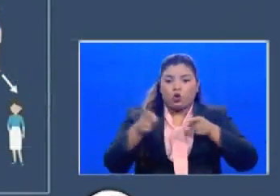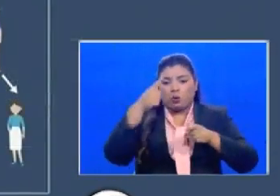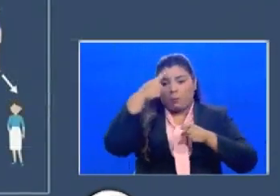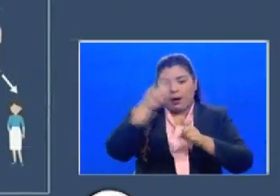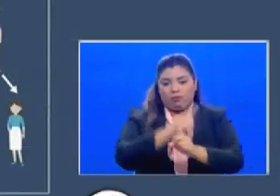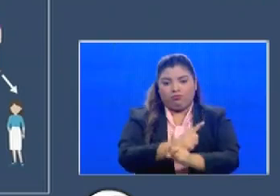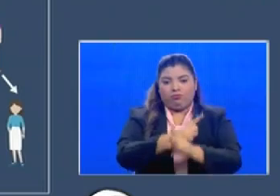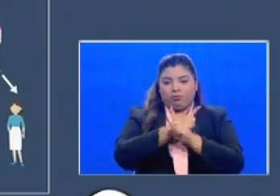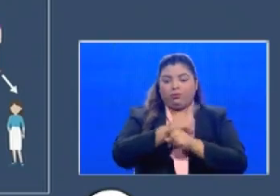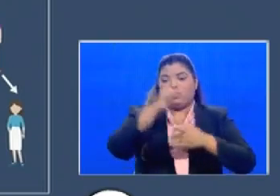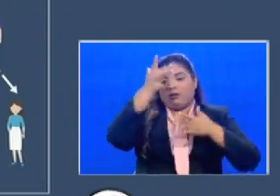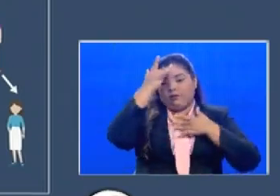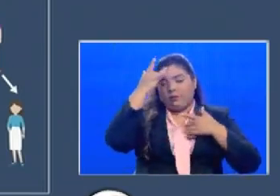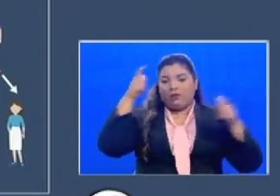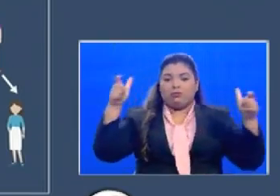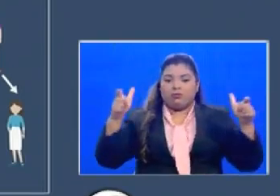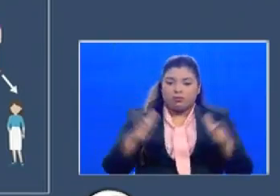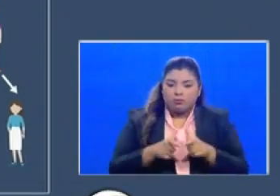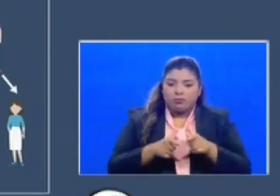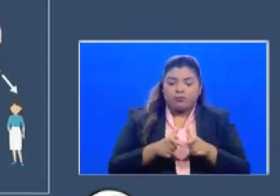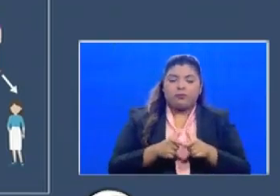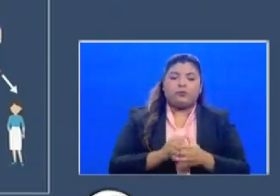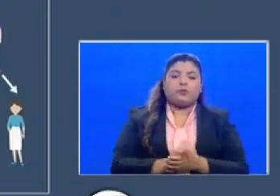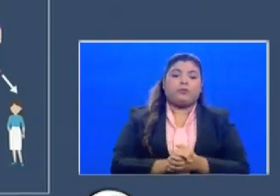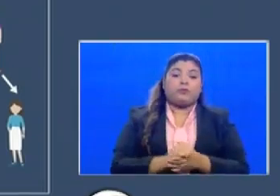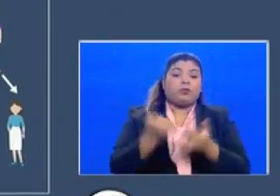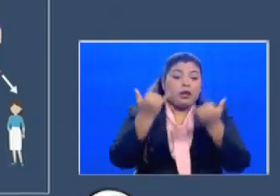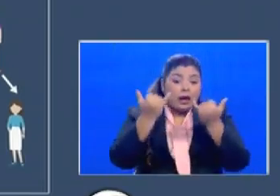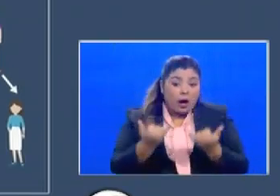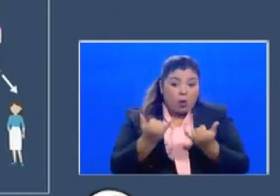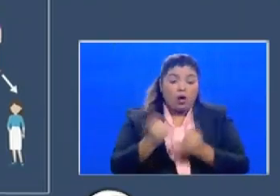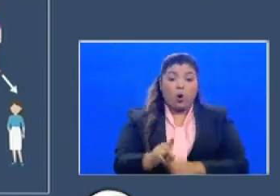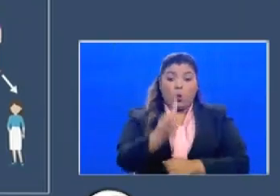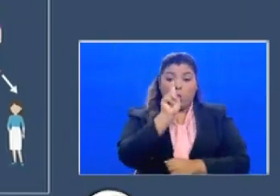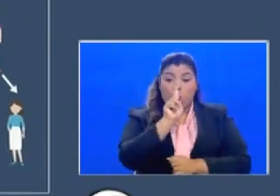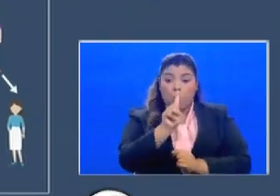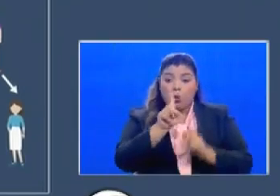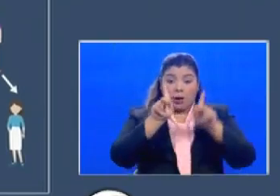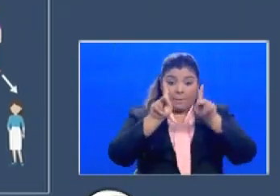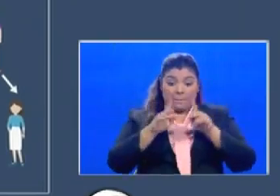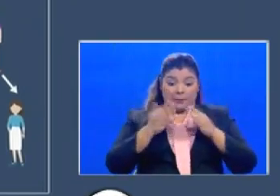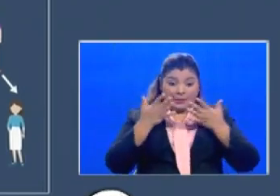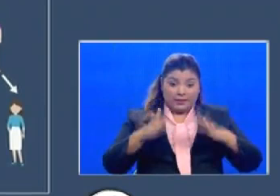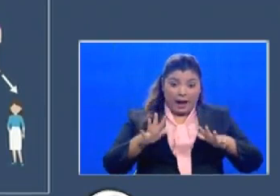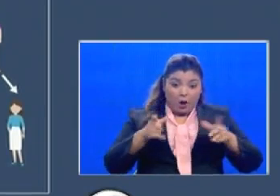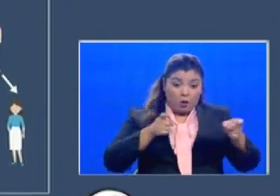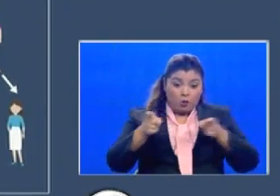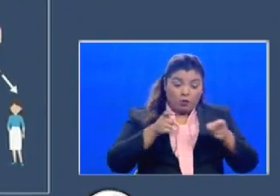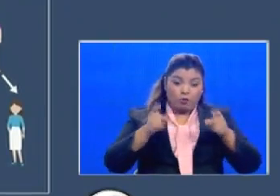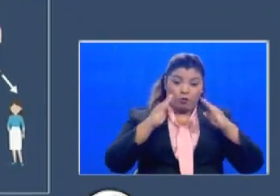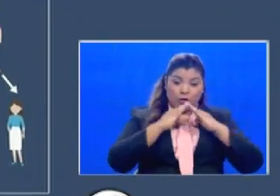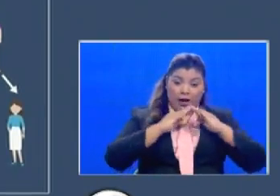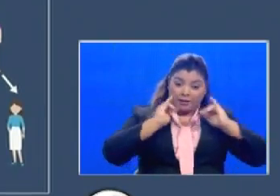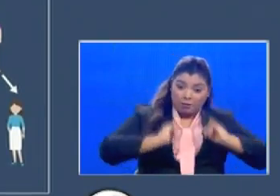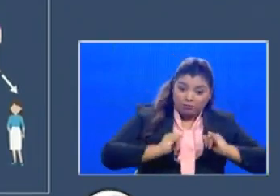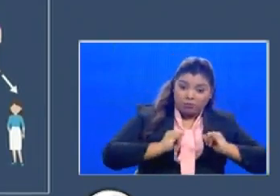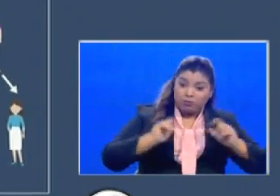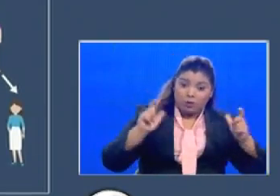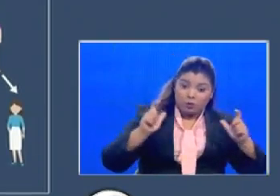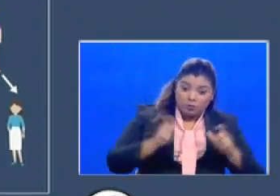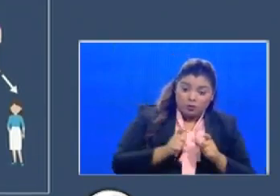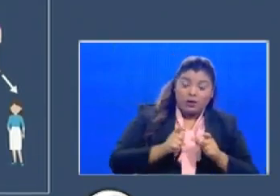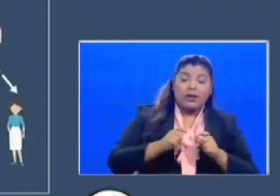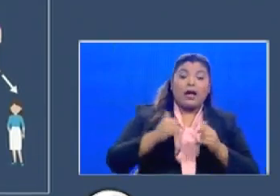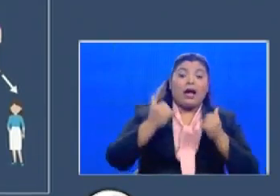ya una sola persona puede solamente contagiar a una persona y eso lo que hace es reducir la